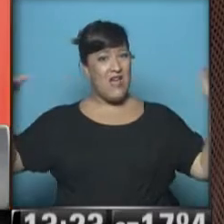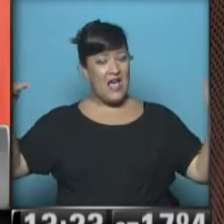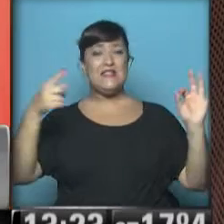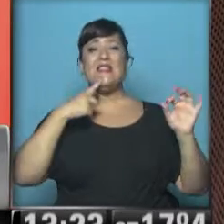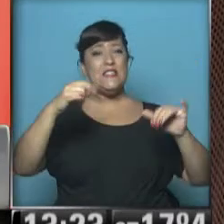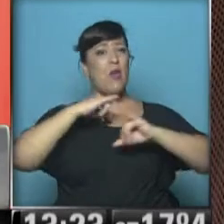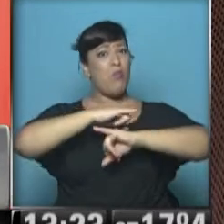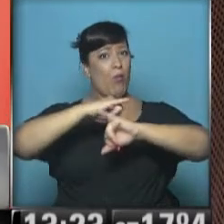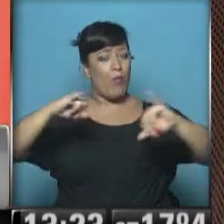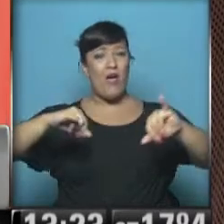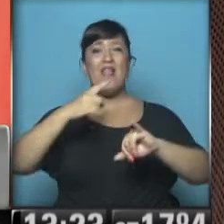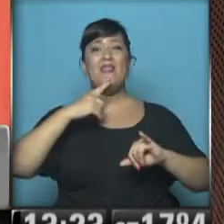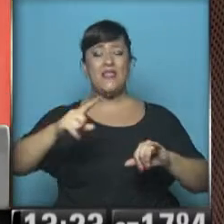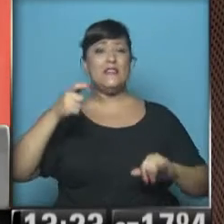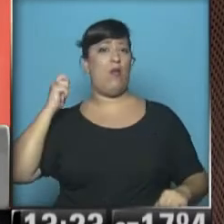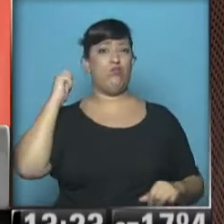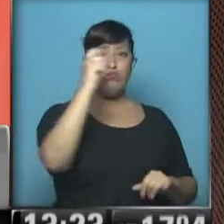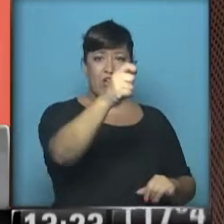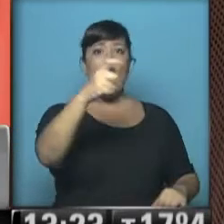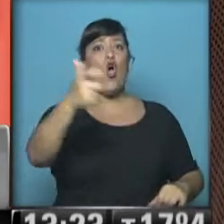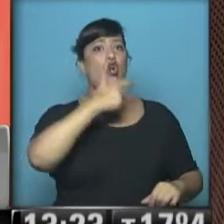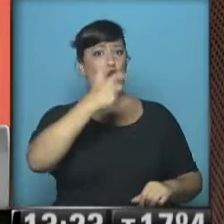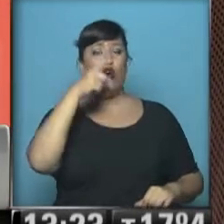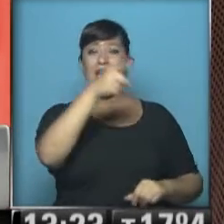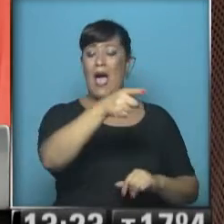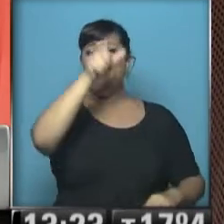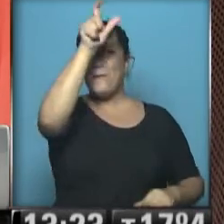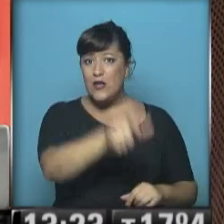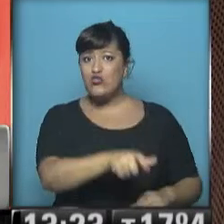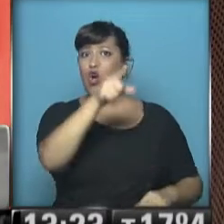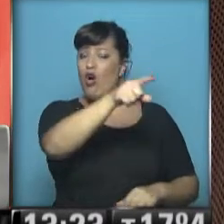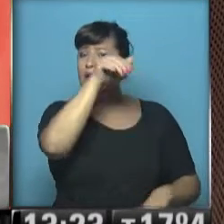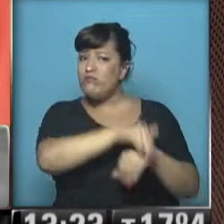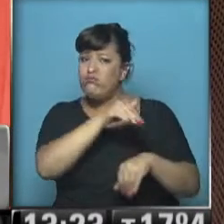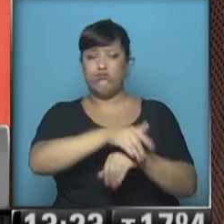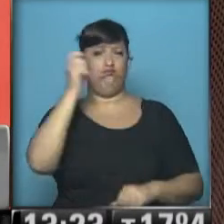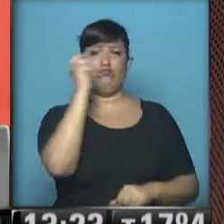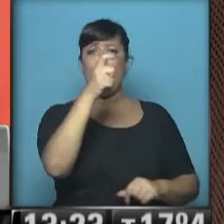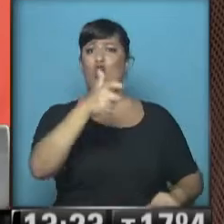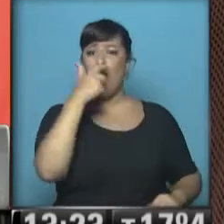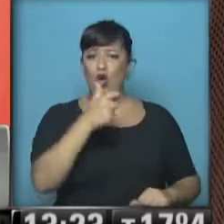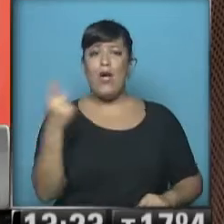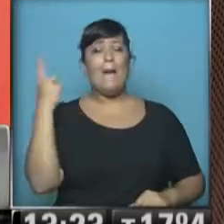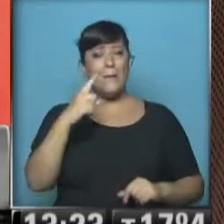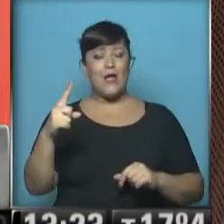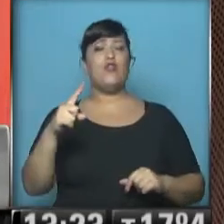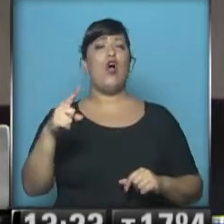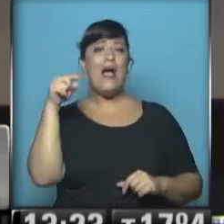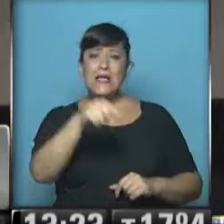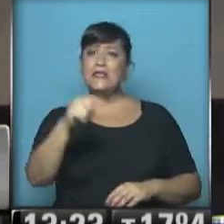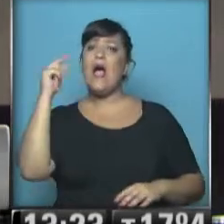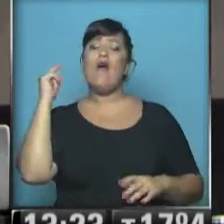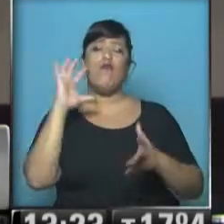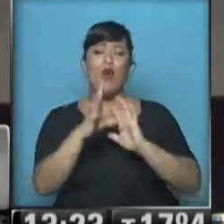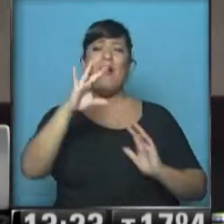la campaña, ¿no?, de sacar la tarjeta roja al maltratador. La frase es, la violencia no es un asunto privado, aunque ocurra en la casa, es un delito. Es un